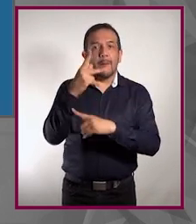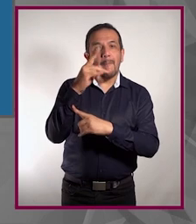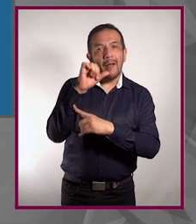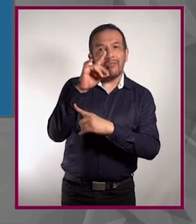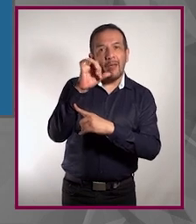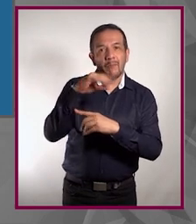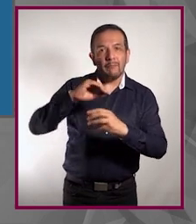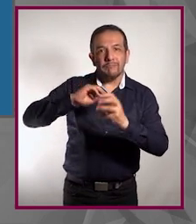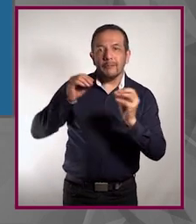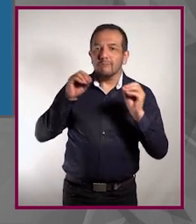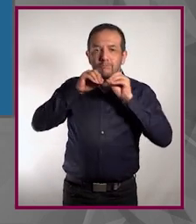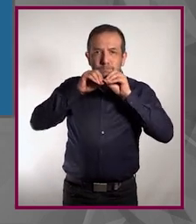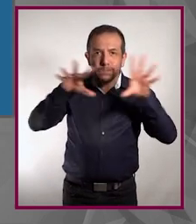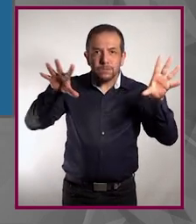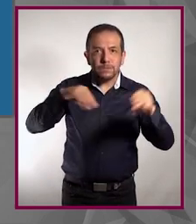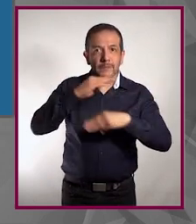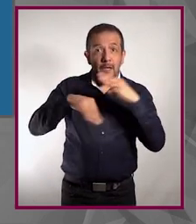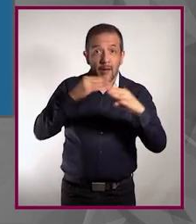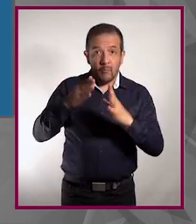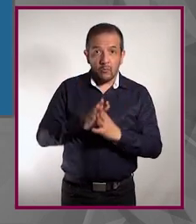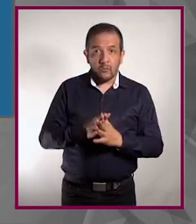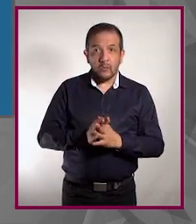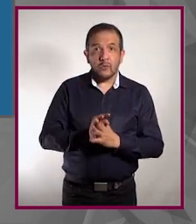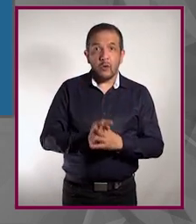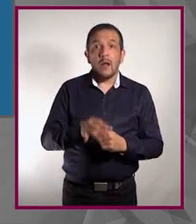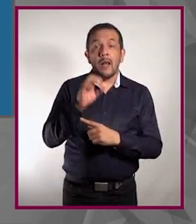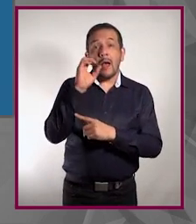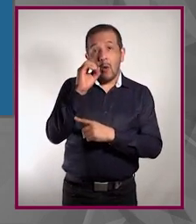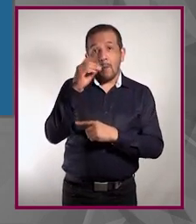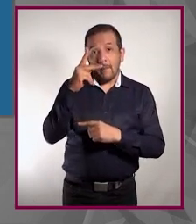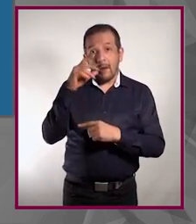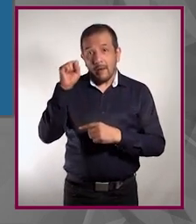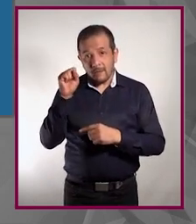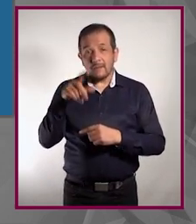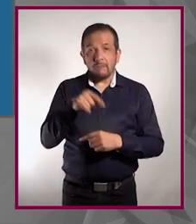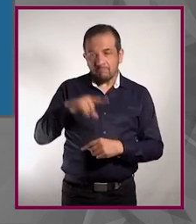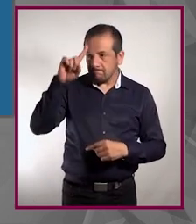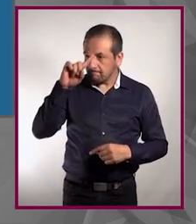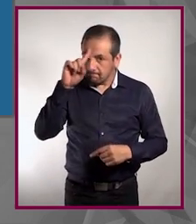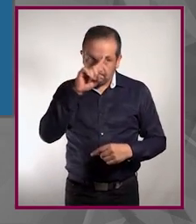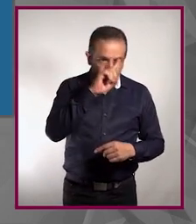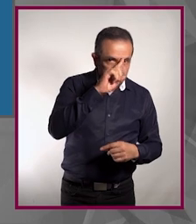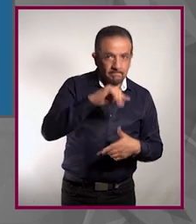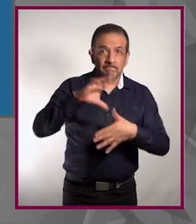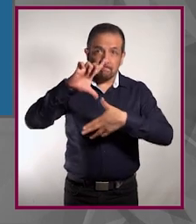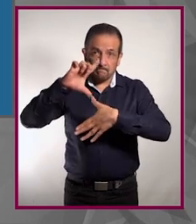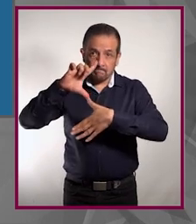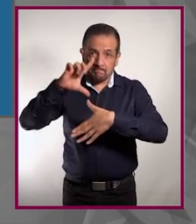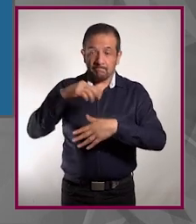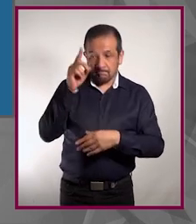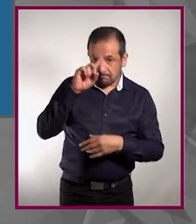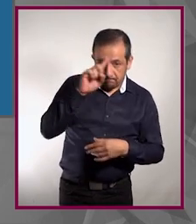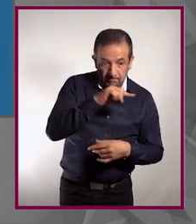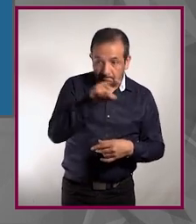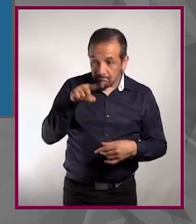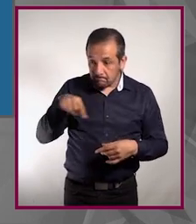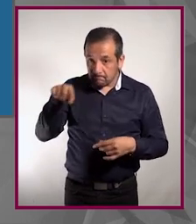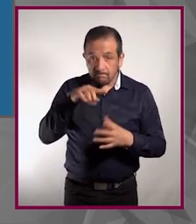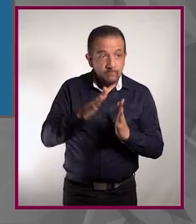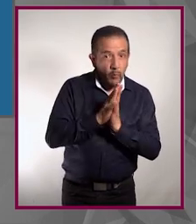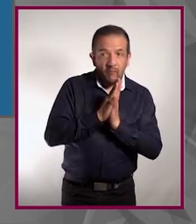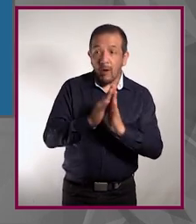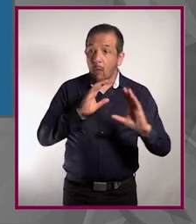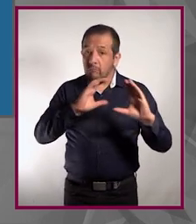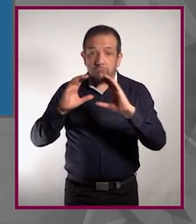como una pandemia. La Organización Panamericana de la Salud está dando recomendaciones a los países de las Américas que se enfocan en